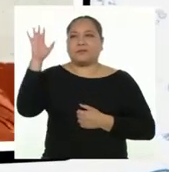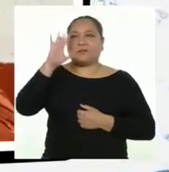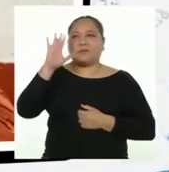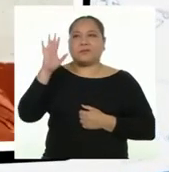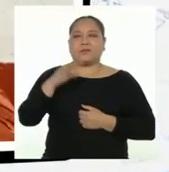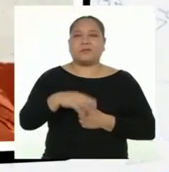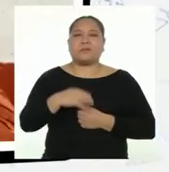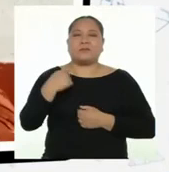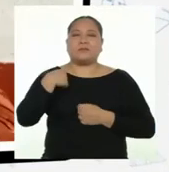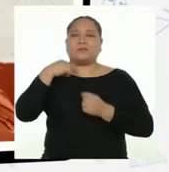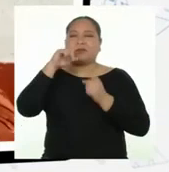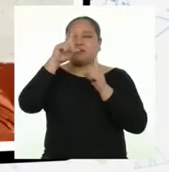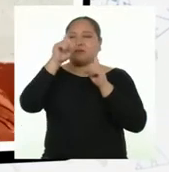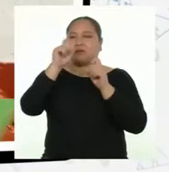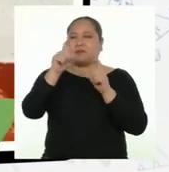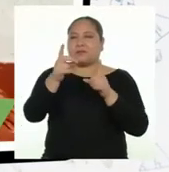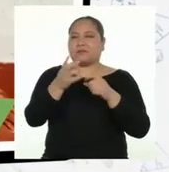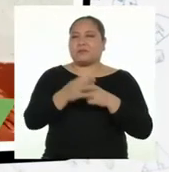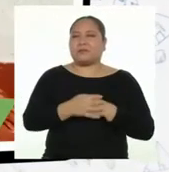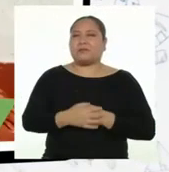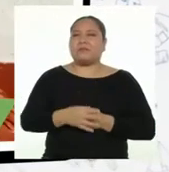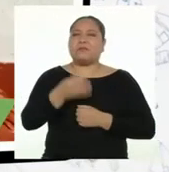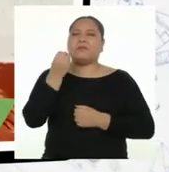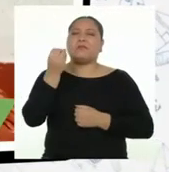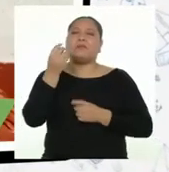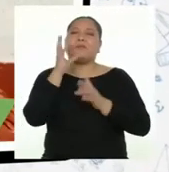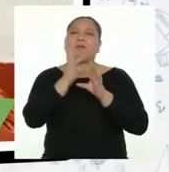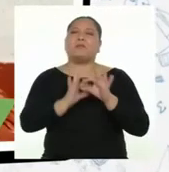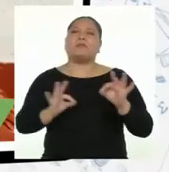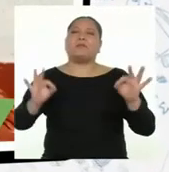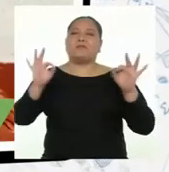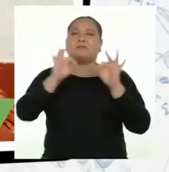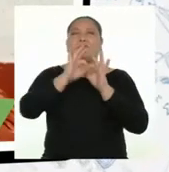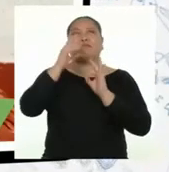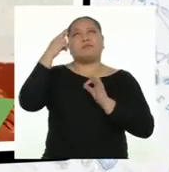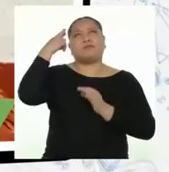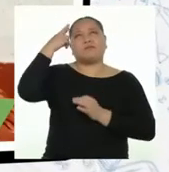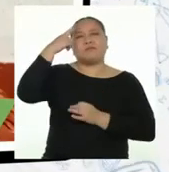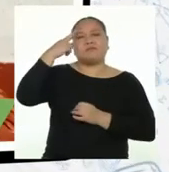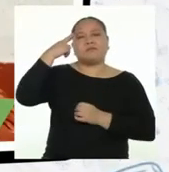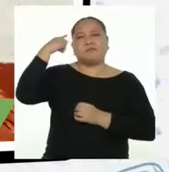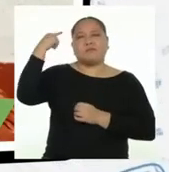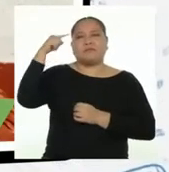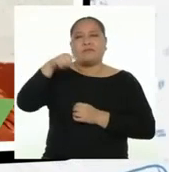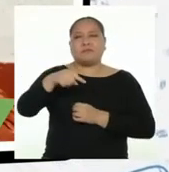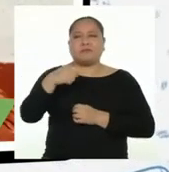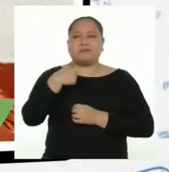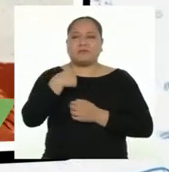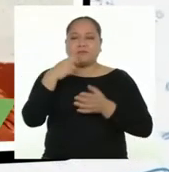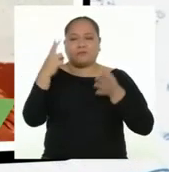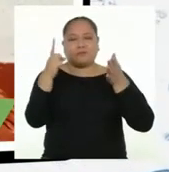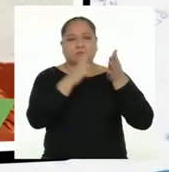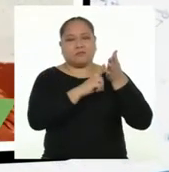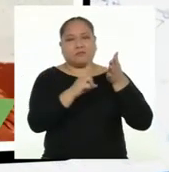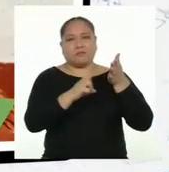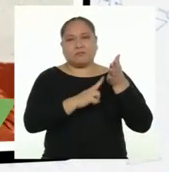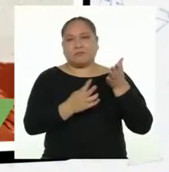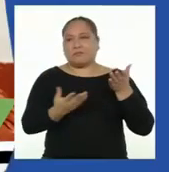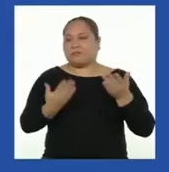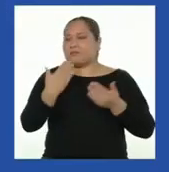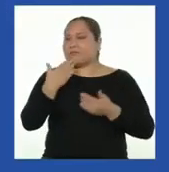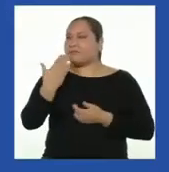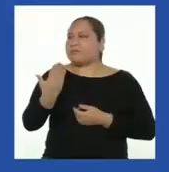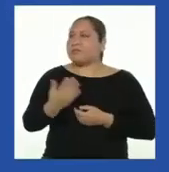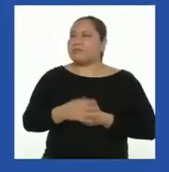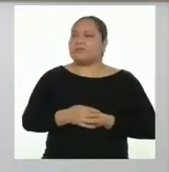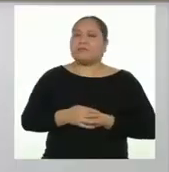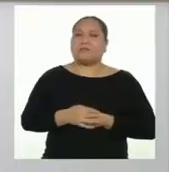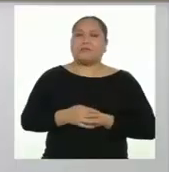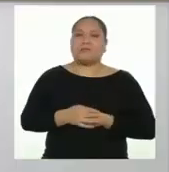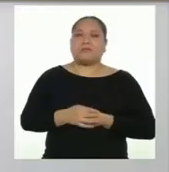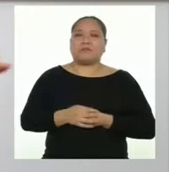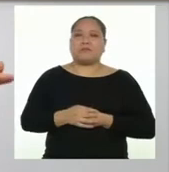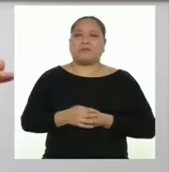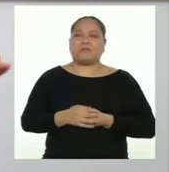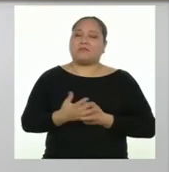Hola, mi pregunta es esta. ¿Por qué es importante reflexionar sobre lo que estoy leyendo? Gracias.